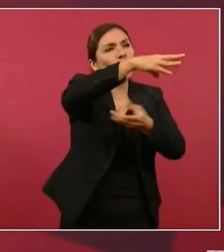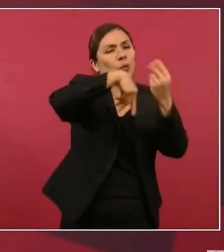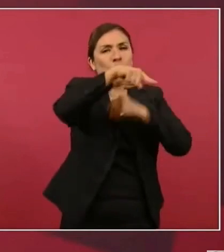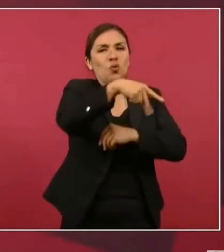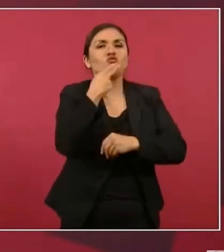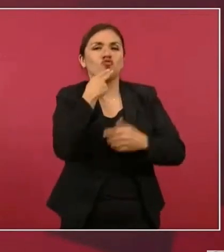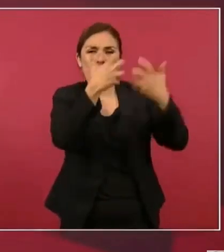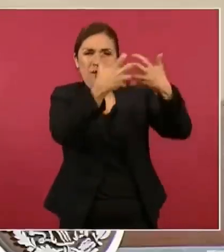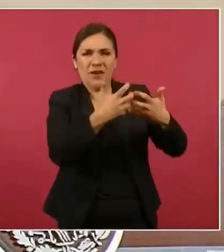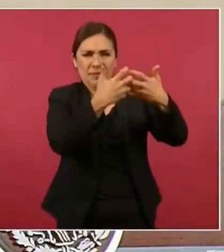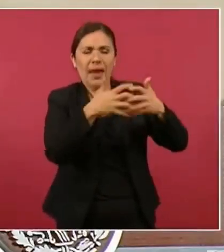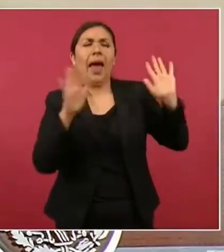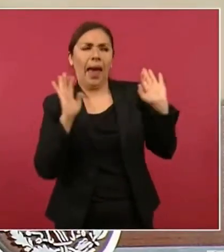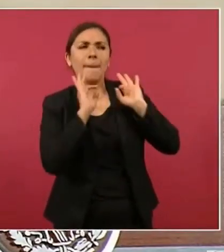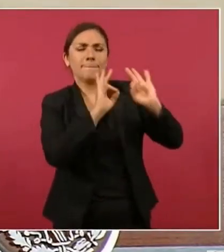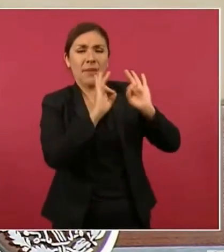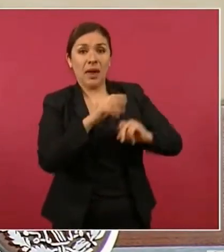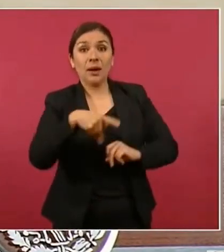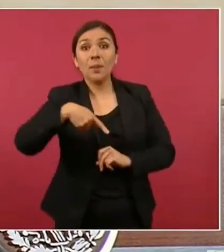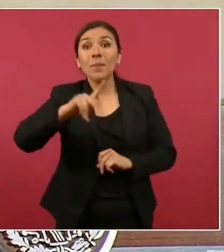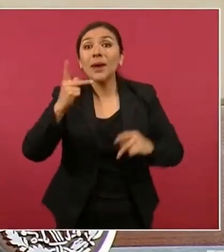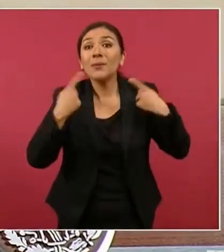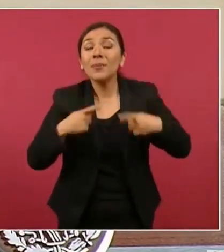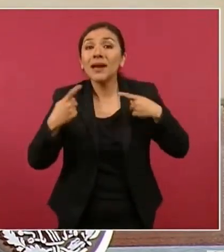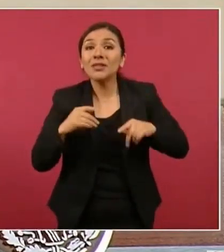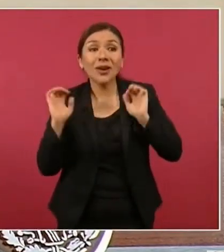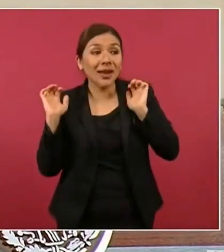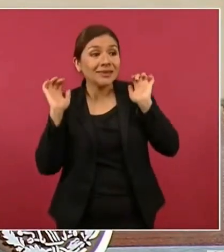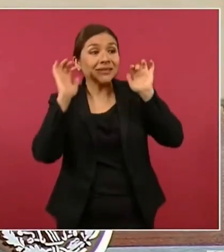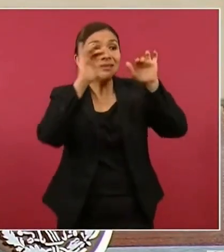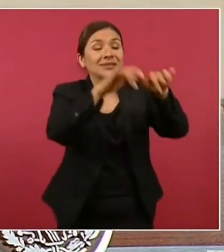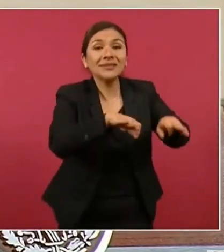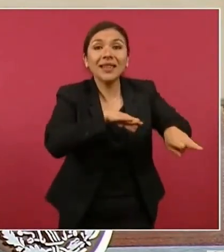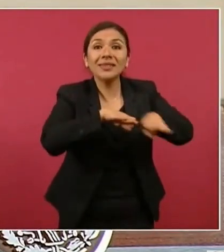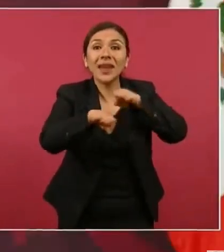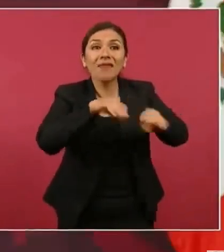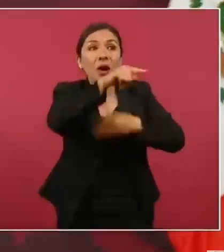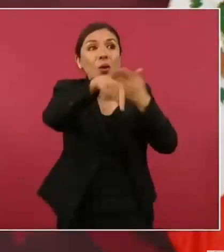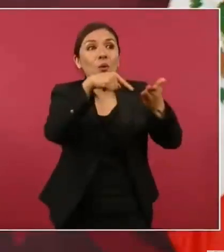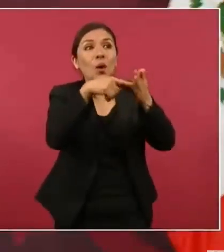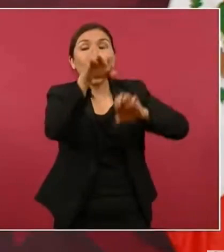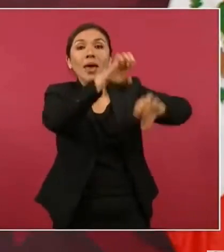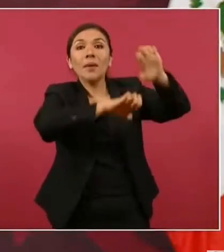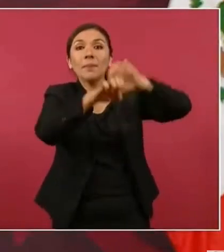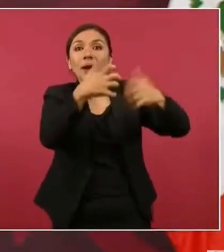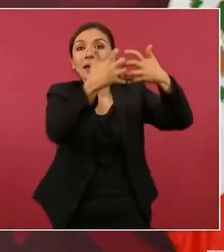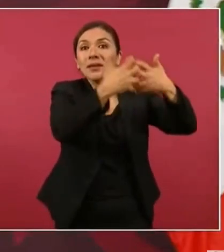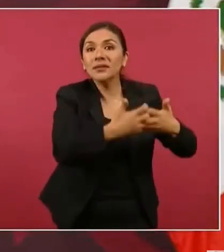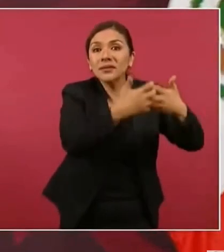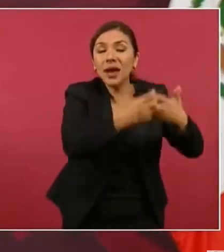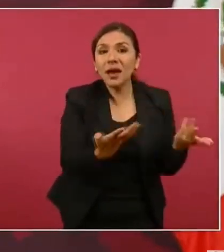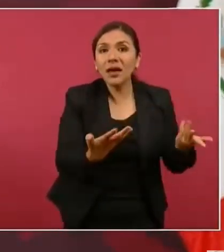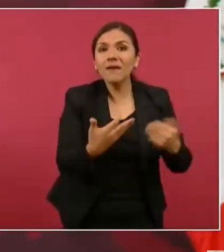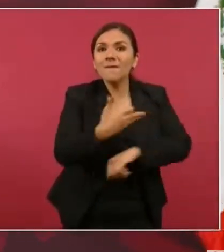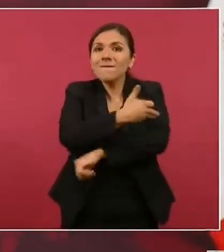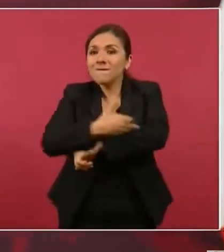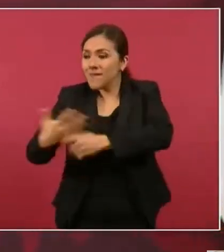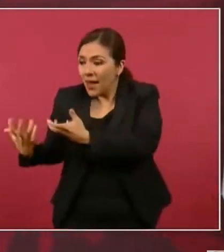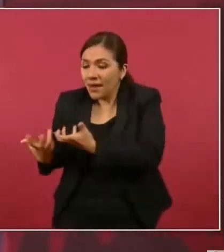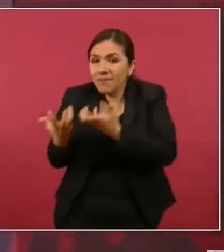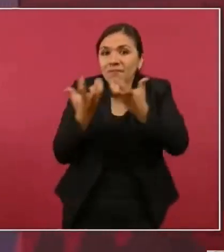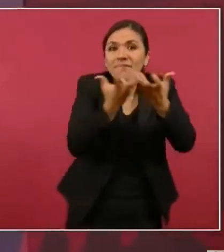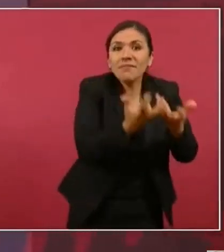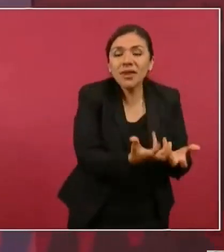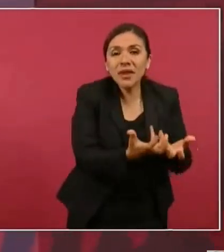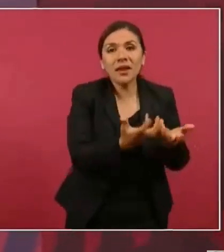Sí, pero los que van a trabajar en esas plantas, las familias que van a trabajar en